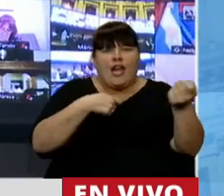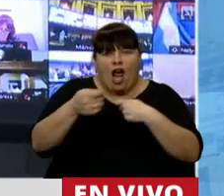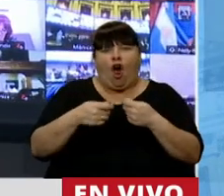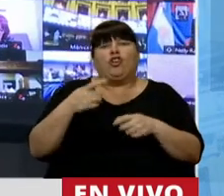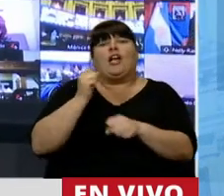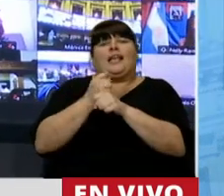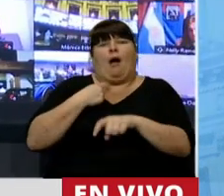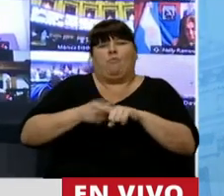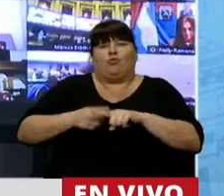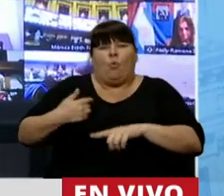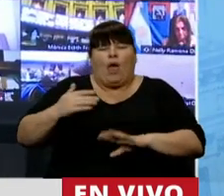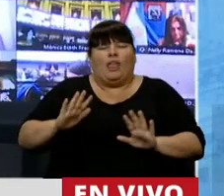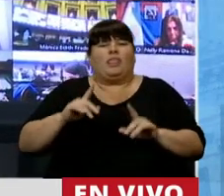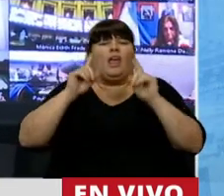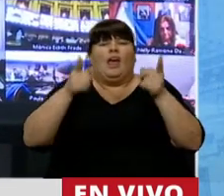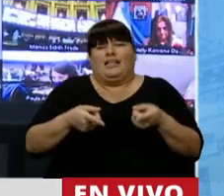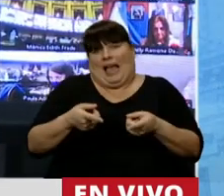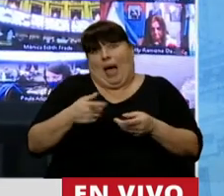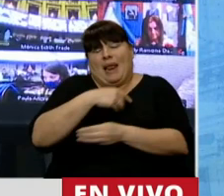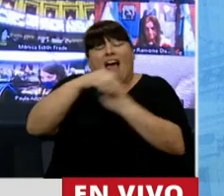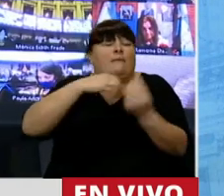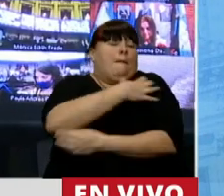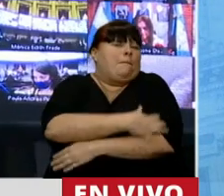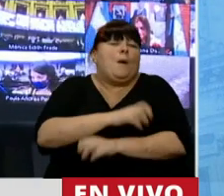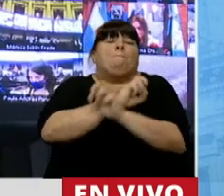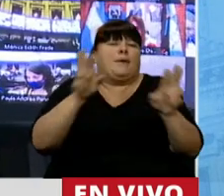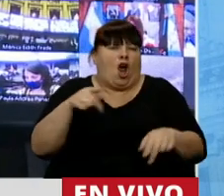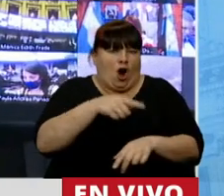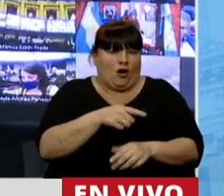cuenta propista, ni hablar de las familias más pobres.